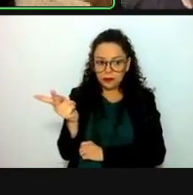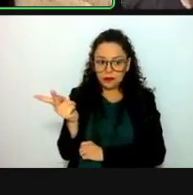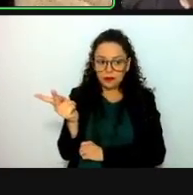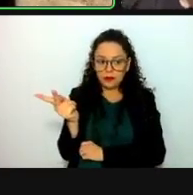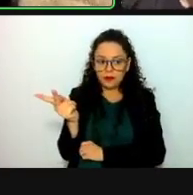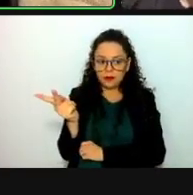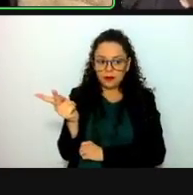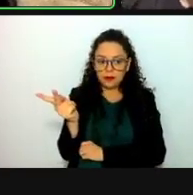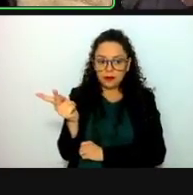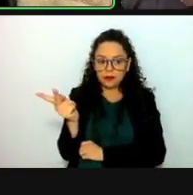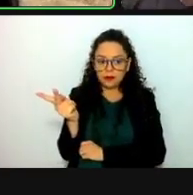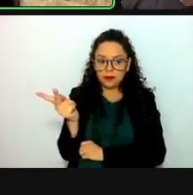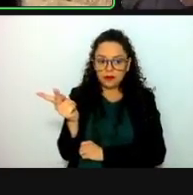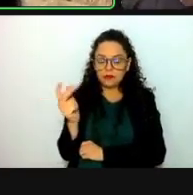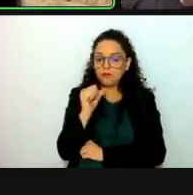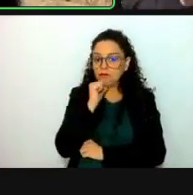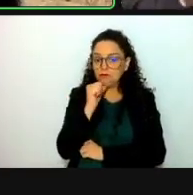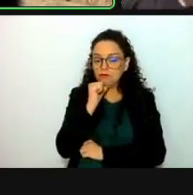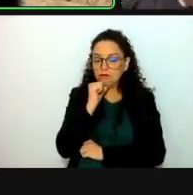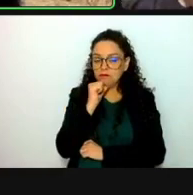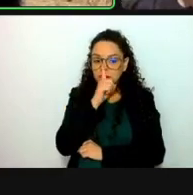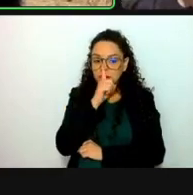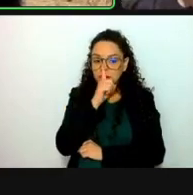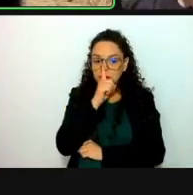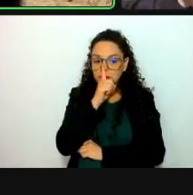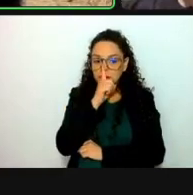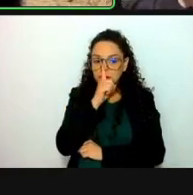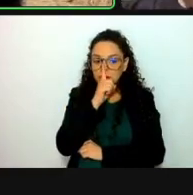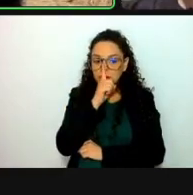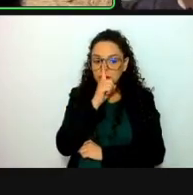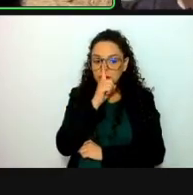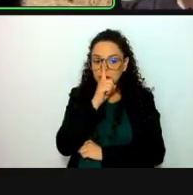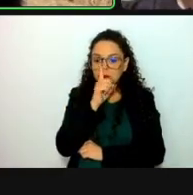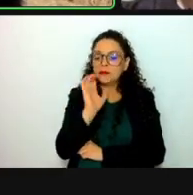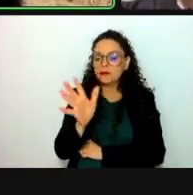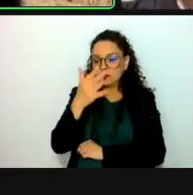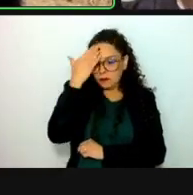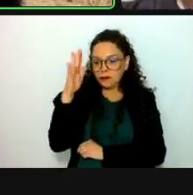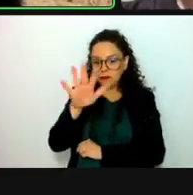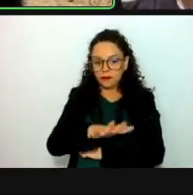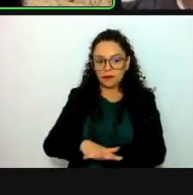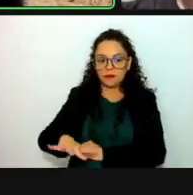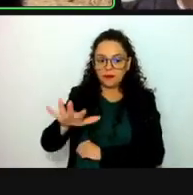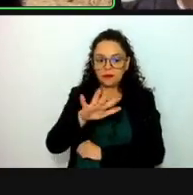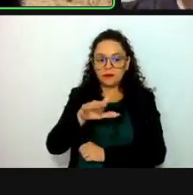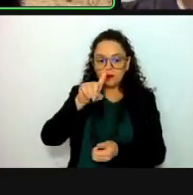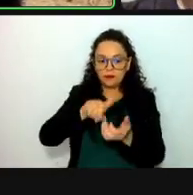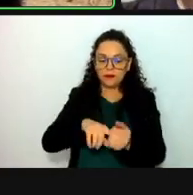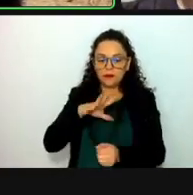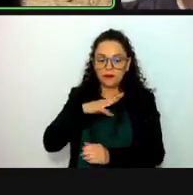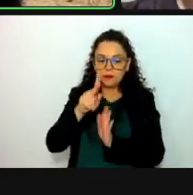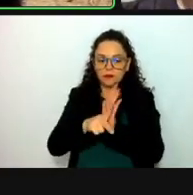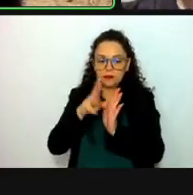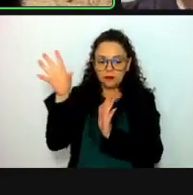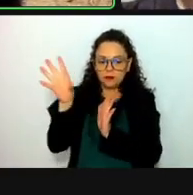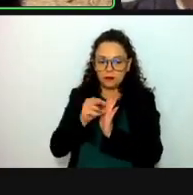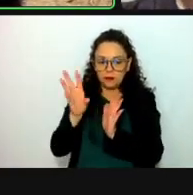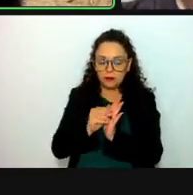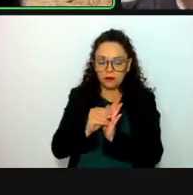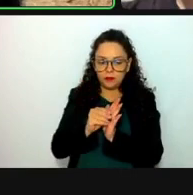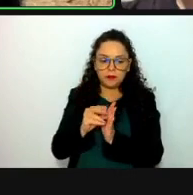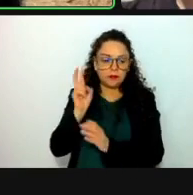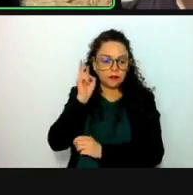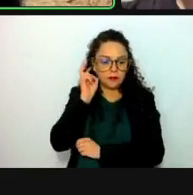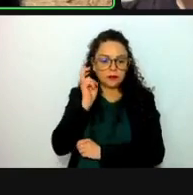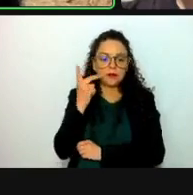Diputado, al no existir comentario, se da por enterado el pleno de esta comisión del contenido de la versión estenográfica correspondiente a la